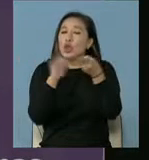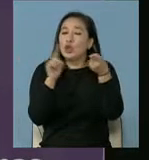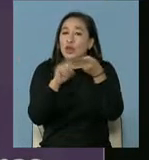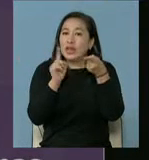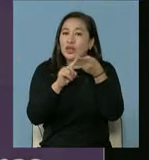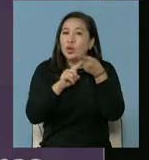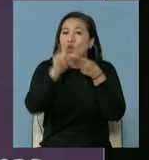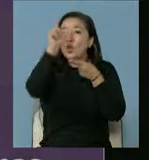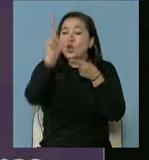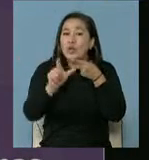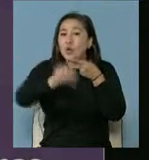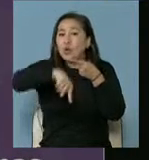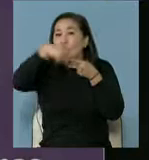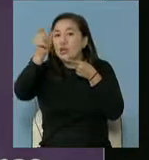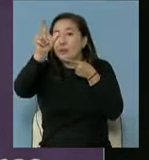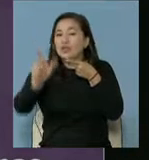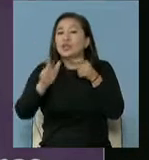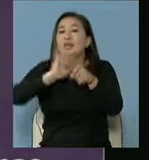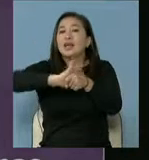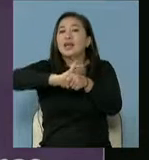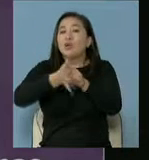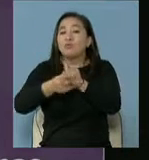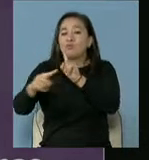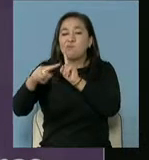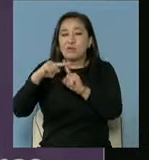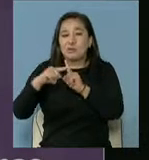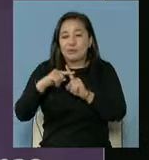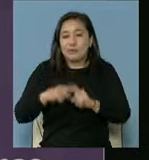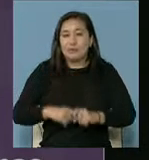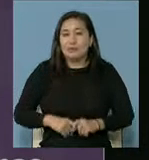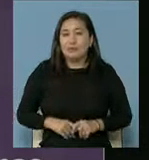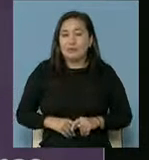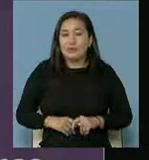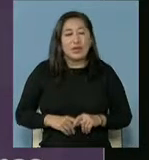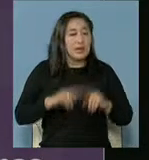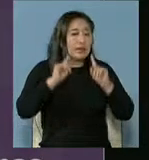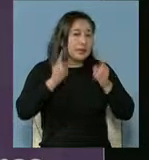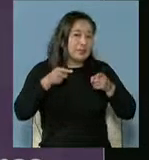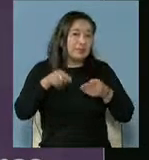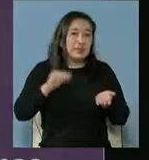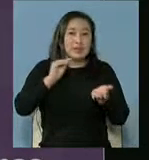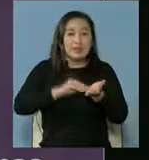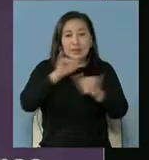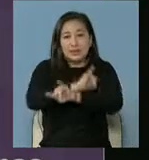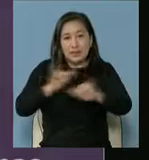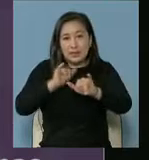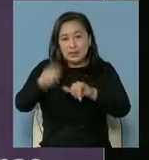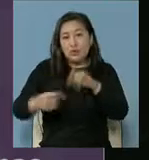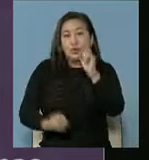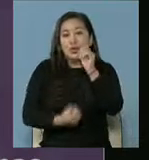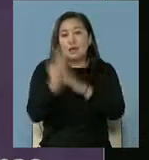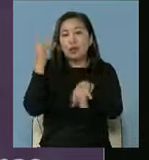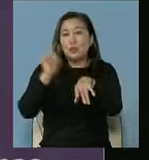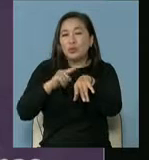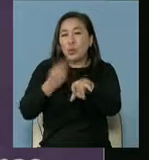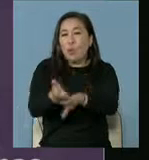de un contacto con COVID positivo. Y por supuesto también este informe matutino de